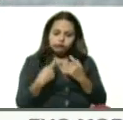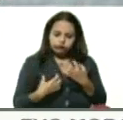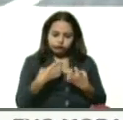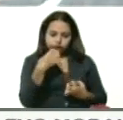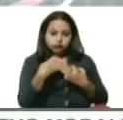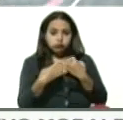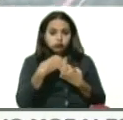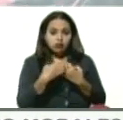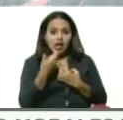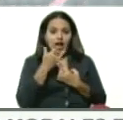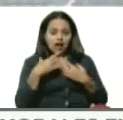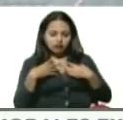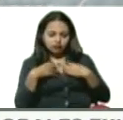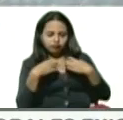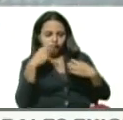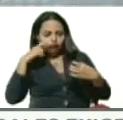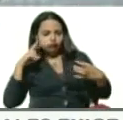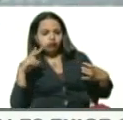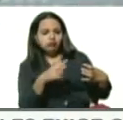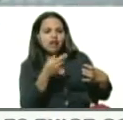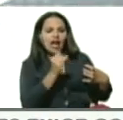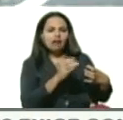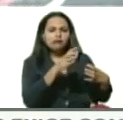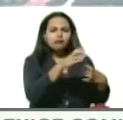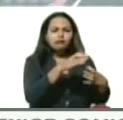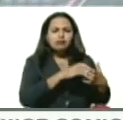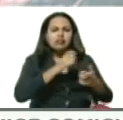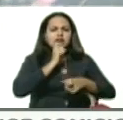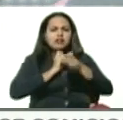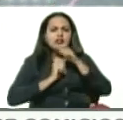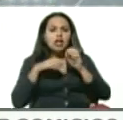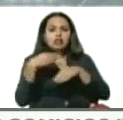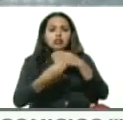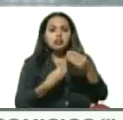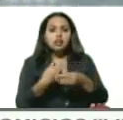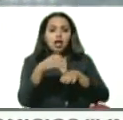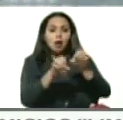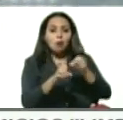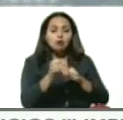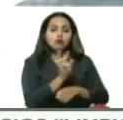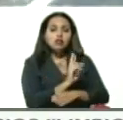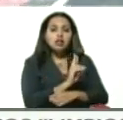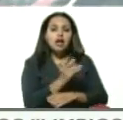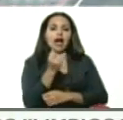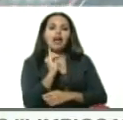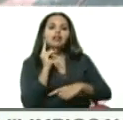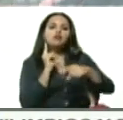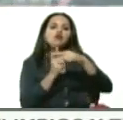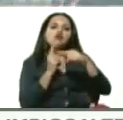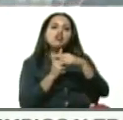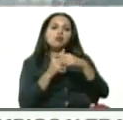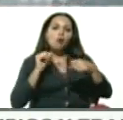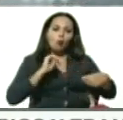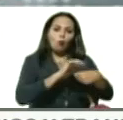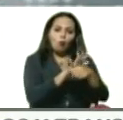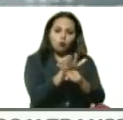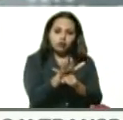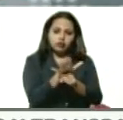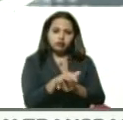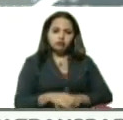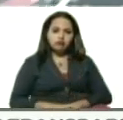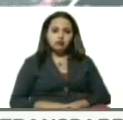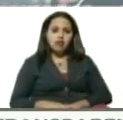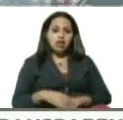bilateral, inmediatamente se le hizo prueba rápida, resultando positiva para COVID-19, y fue